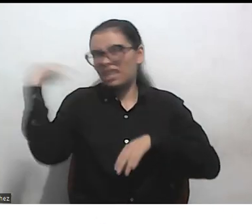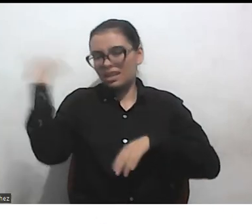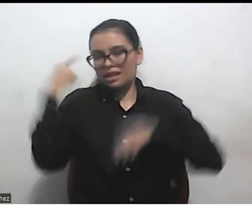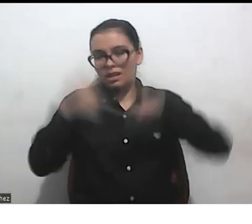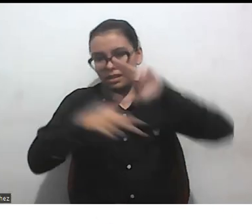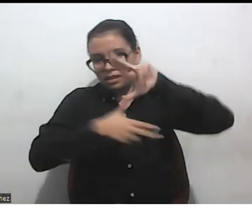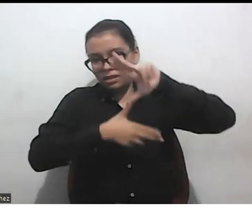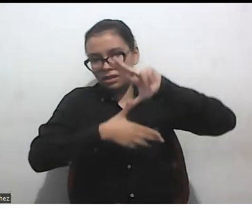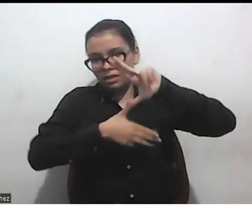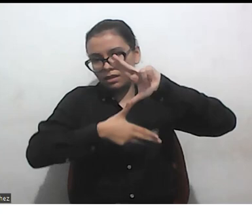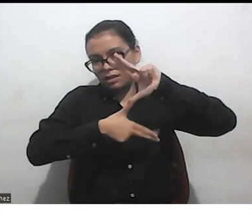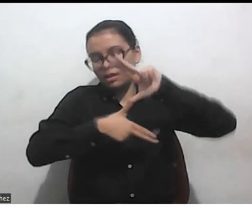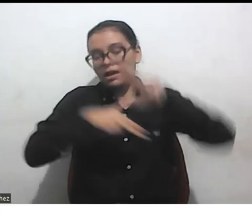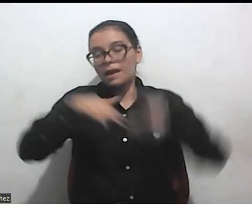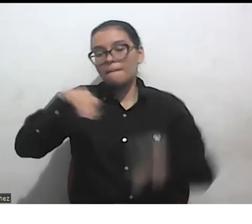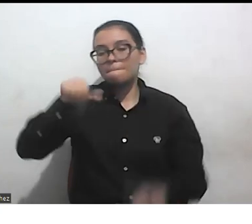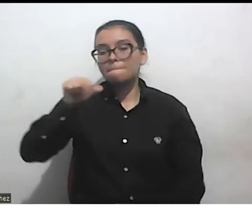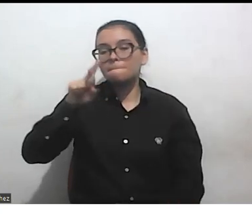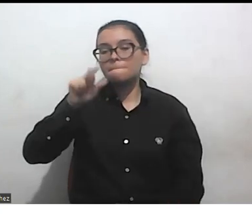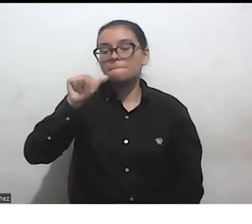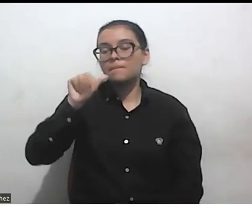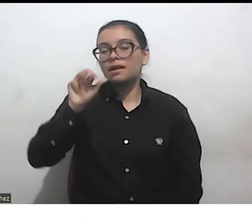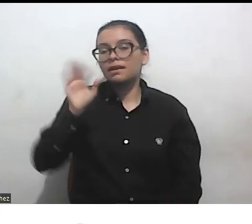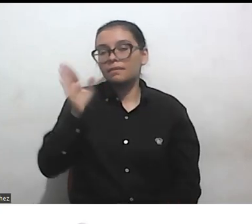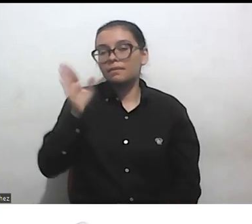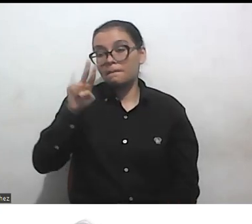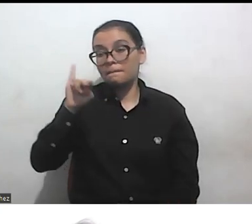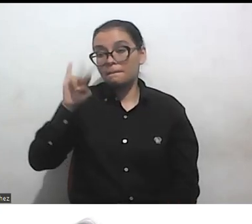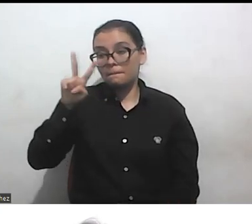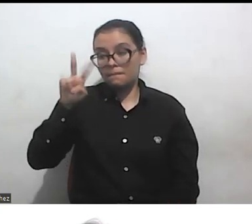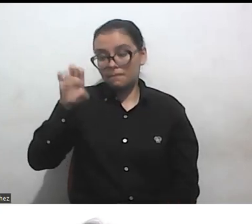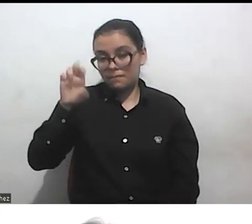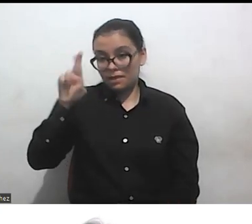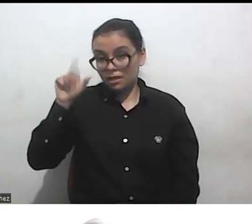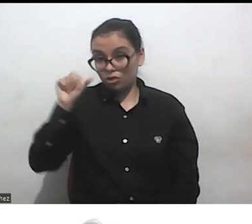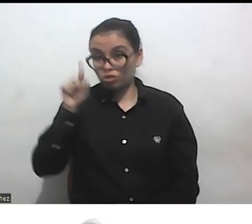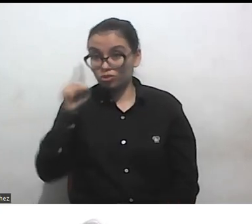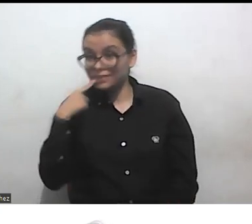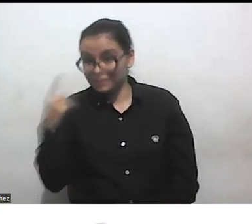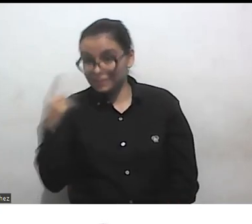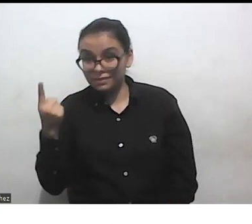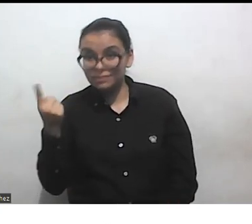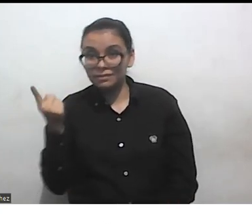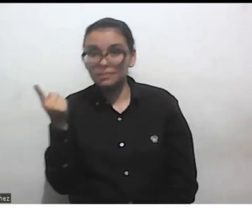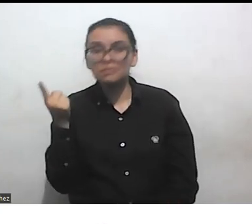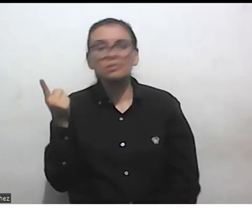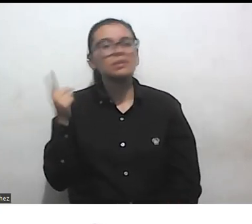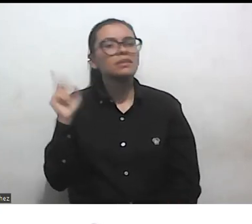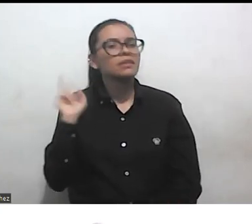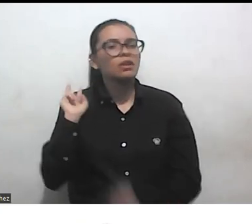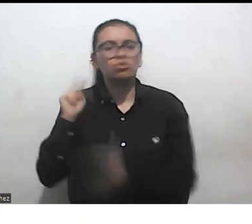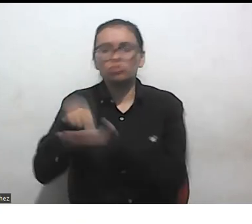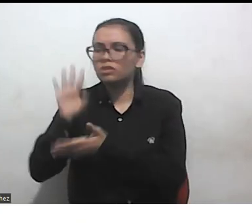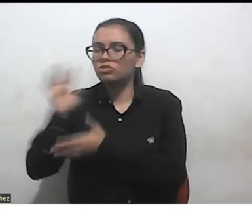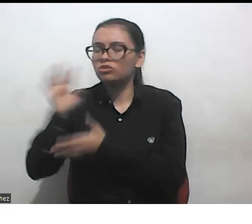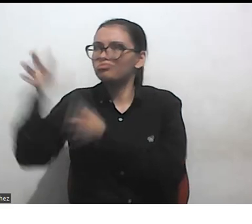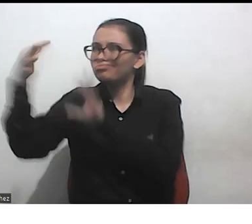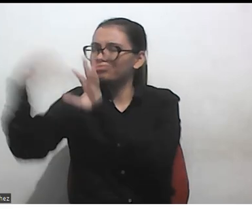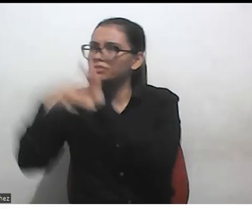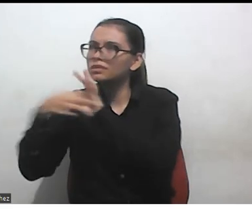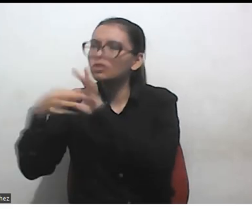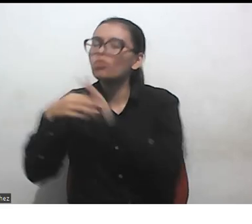Vivero Vigoya, las menciona y hablan, y ella la cita cuando habla de la triada de opresiones,